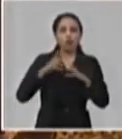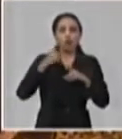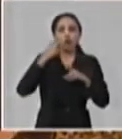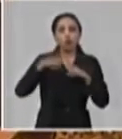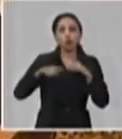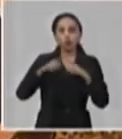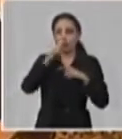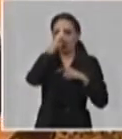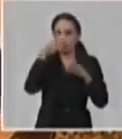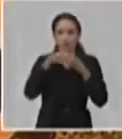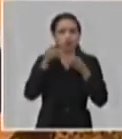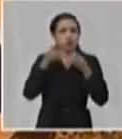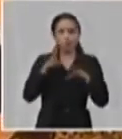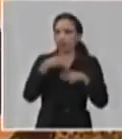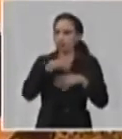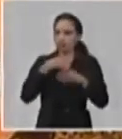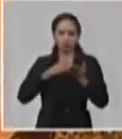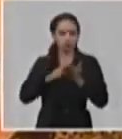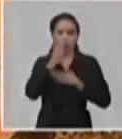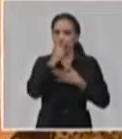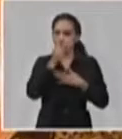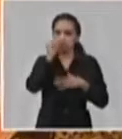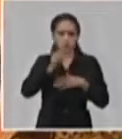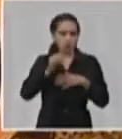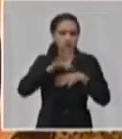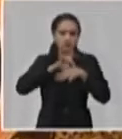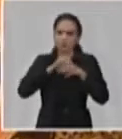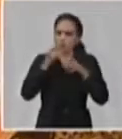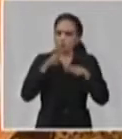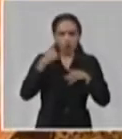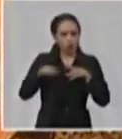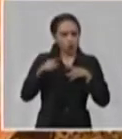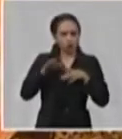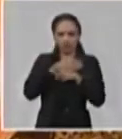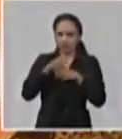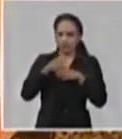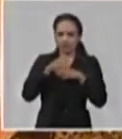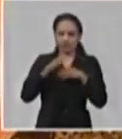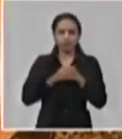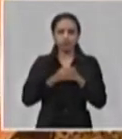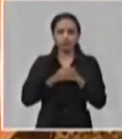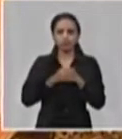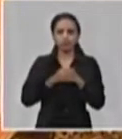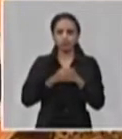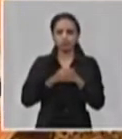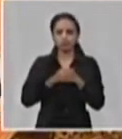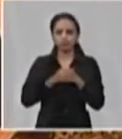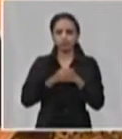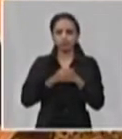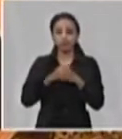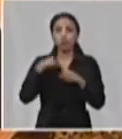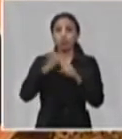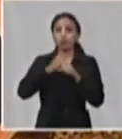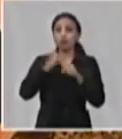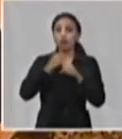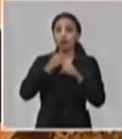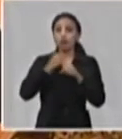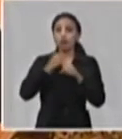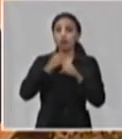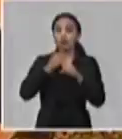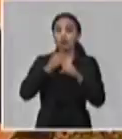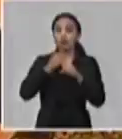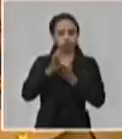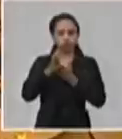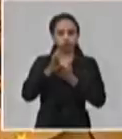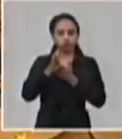hospitales que normalmente tienen que seguir atendiendo la movilidad que pueda estar presente en la población. Que es un trabajo que va a ser continuo, de